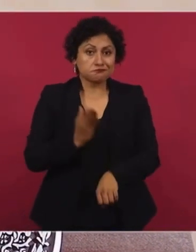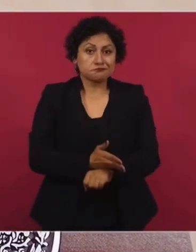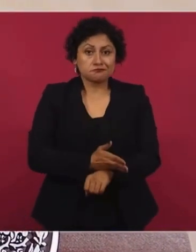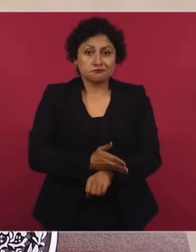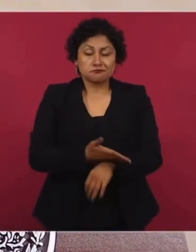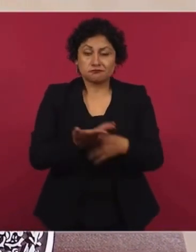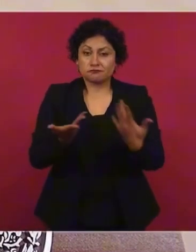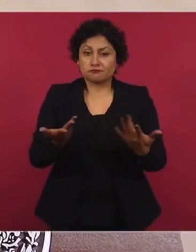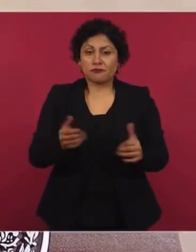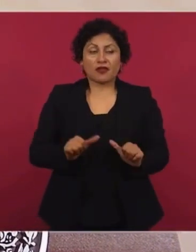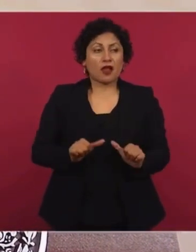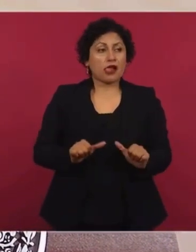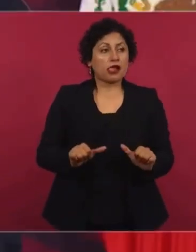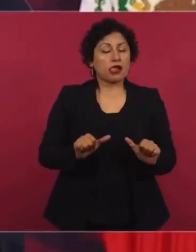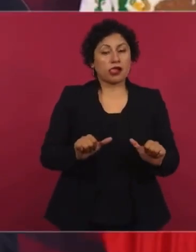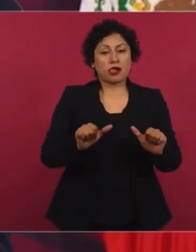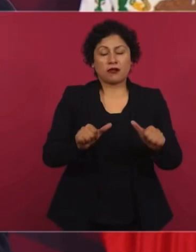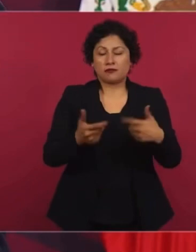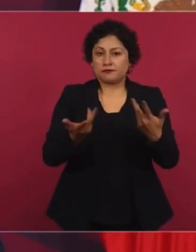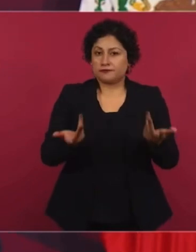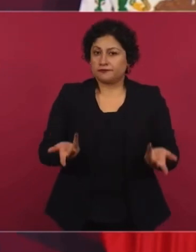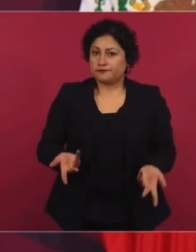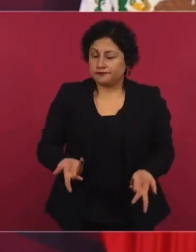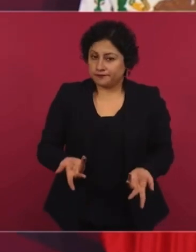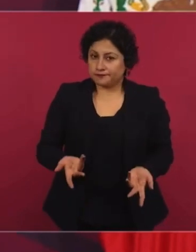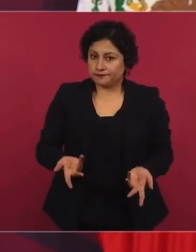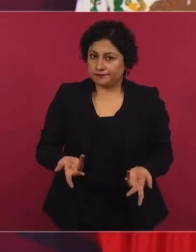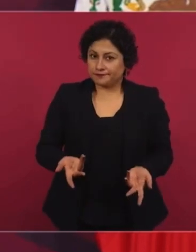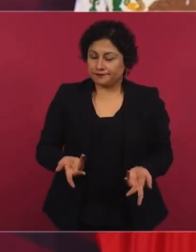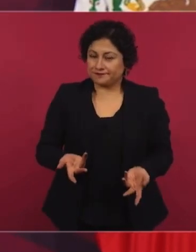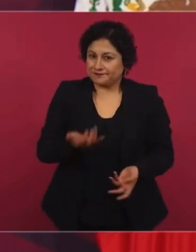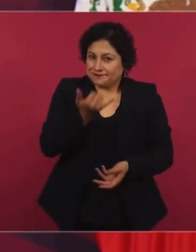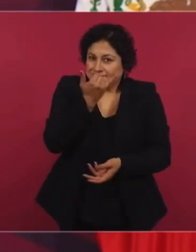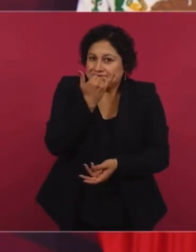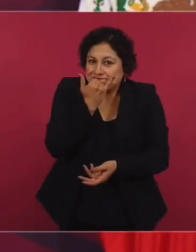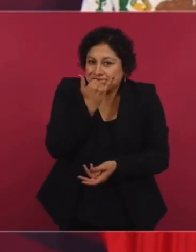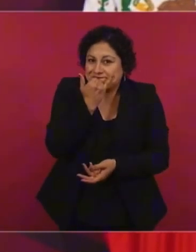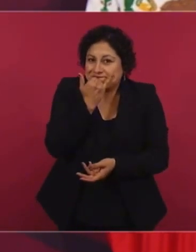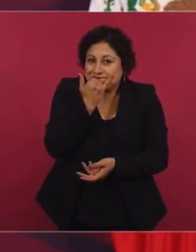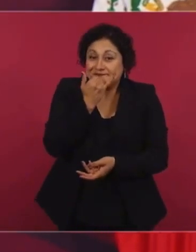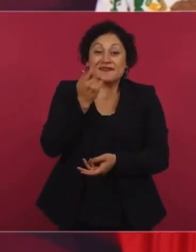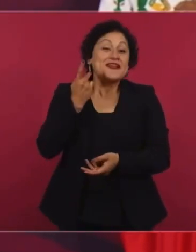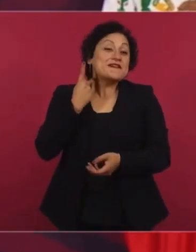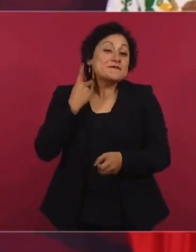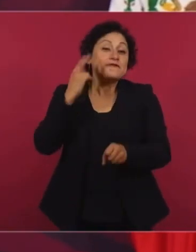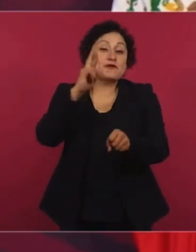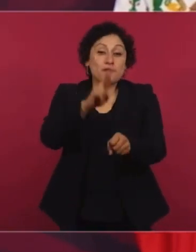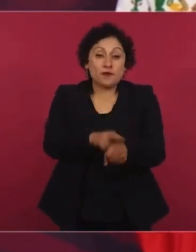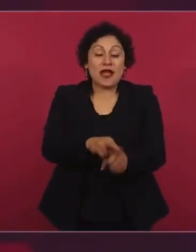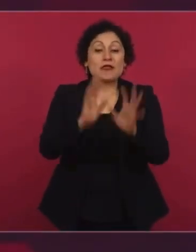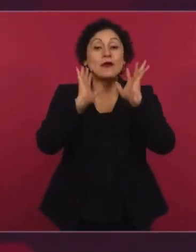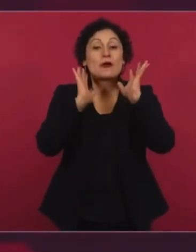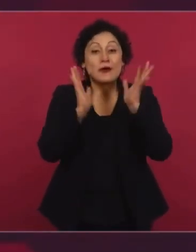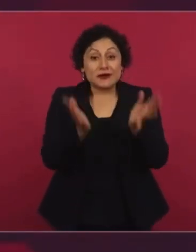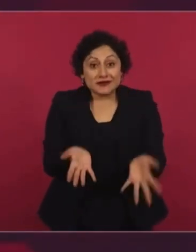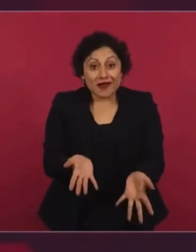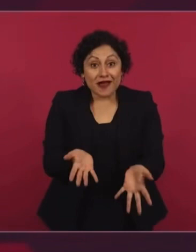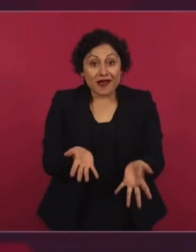después de que él había declarado ese dominio público,